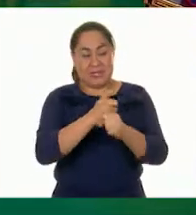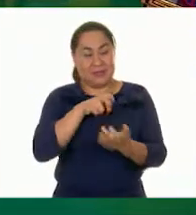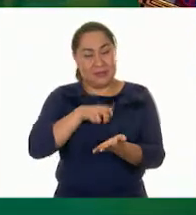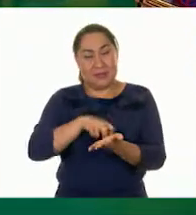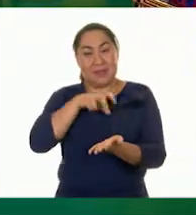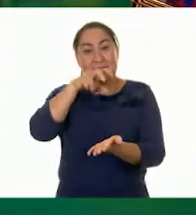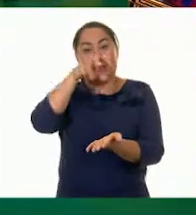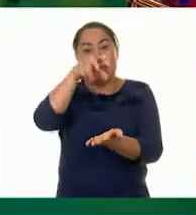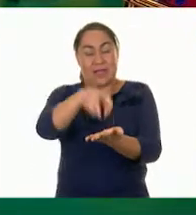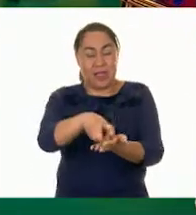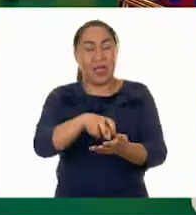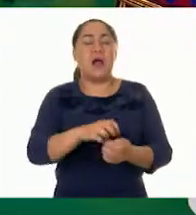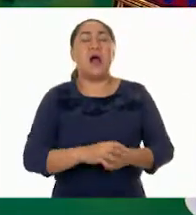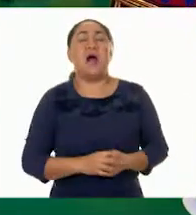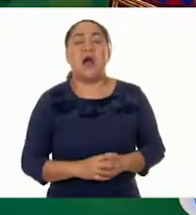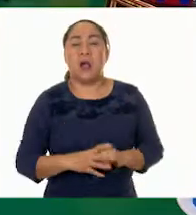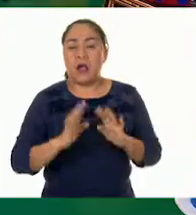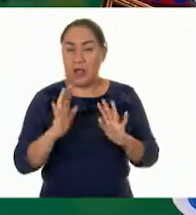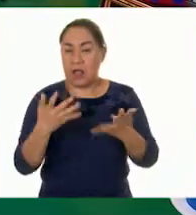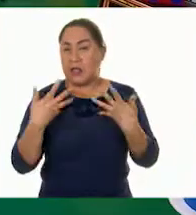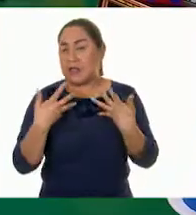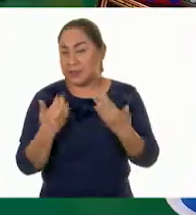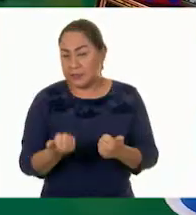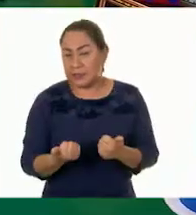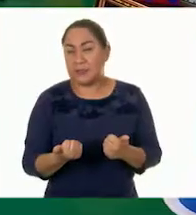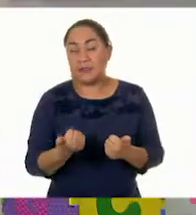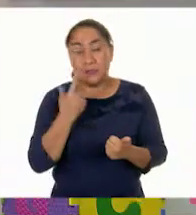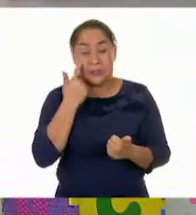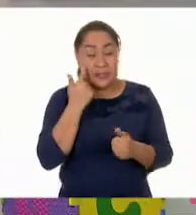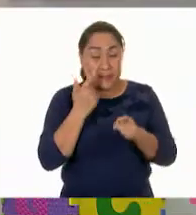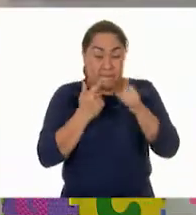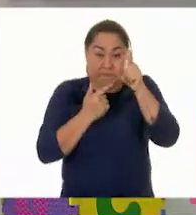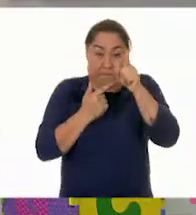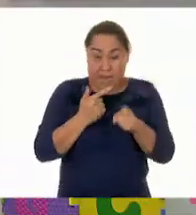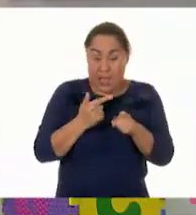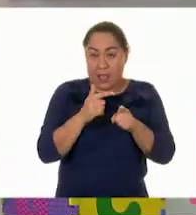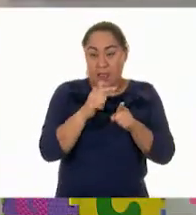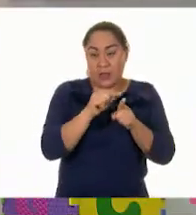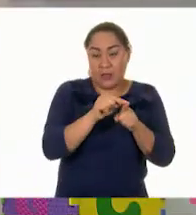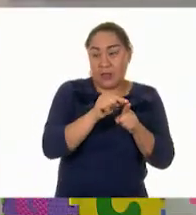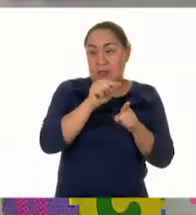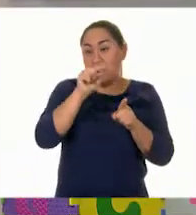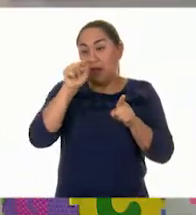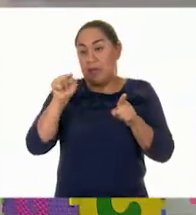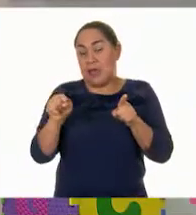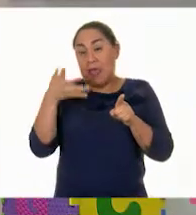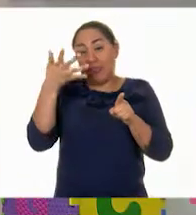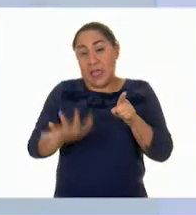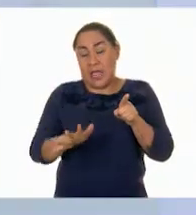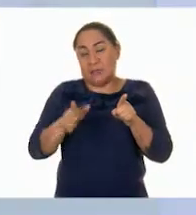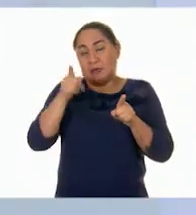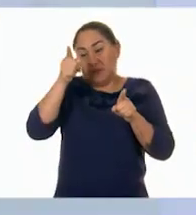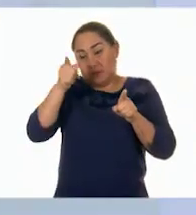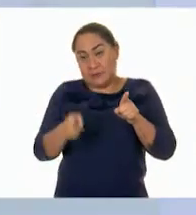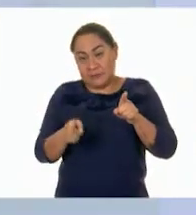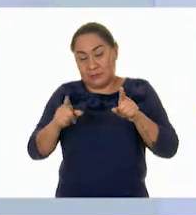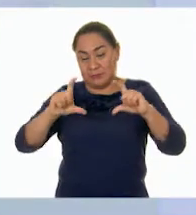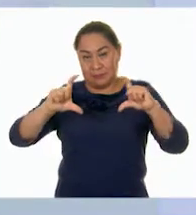primer salto de... Quiere decir que en esta recta, cada línea grande marca 10. Así es. Es decir,